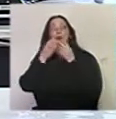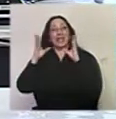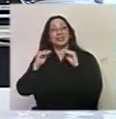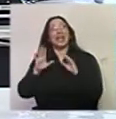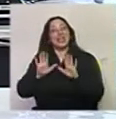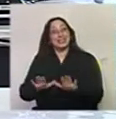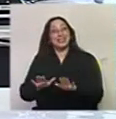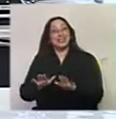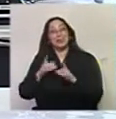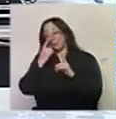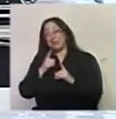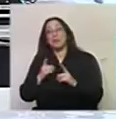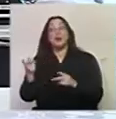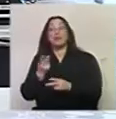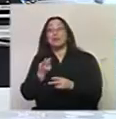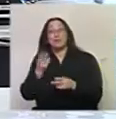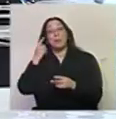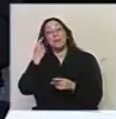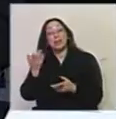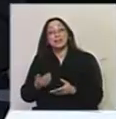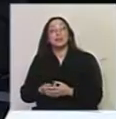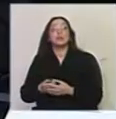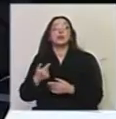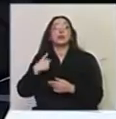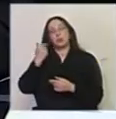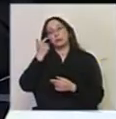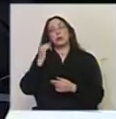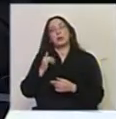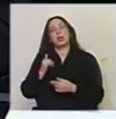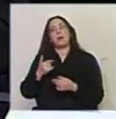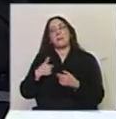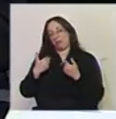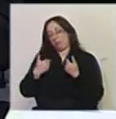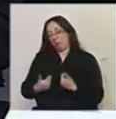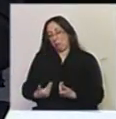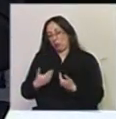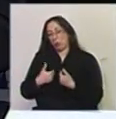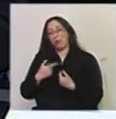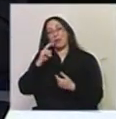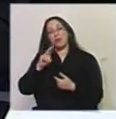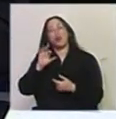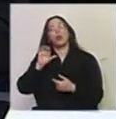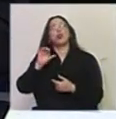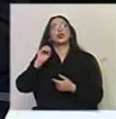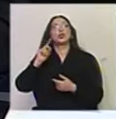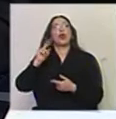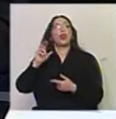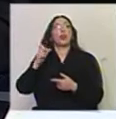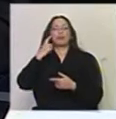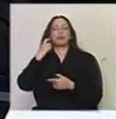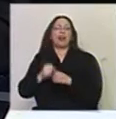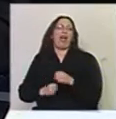mismo, Diego, Martín? Bueno, yo creo que sí. Desde mi postura veo el Sodre, lo conozco hace muchos años.